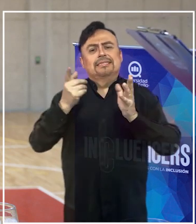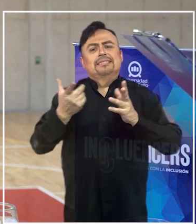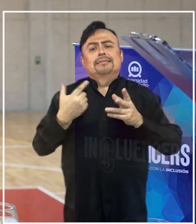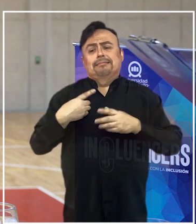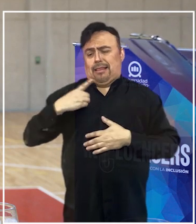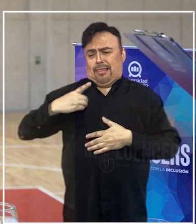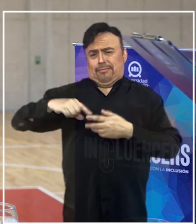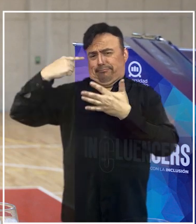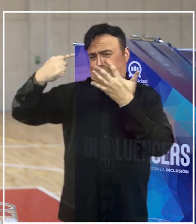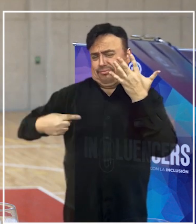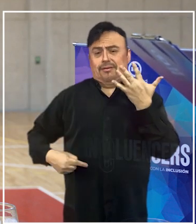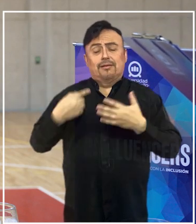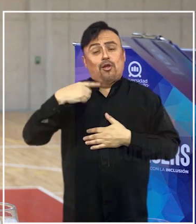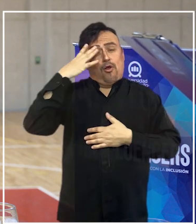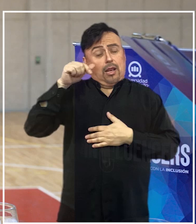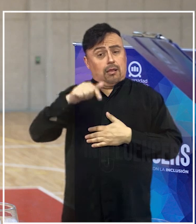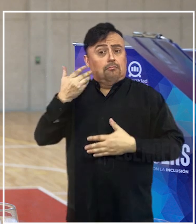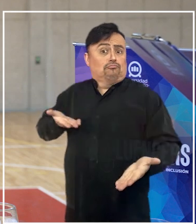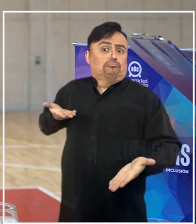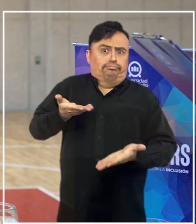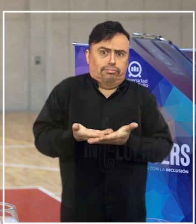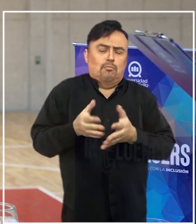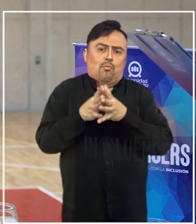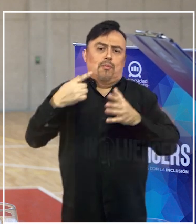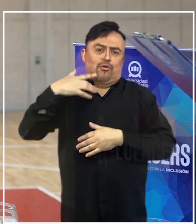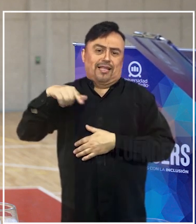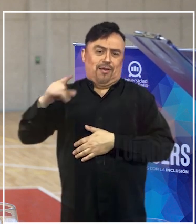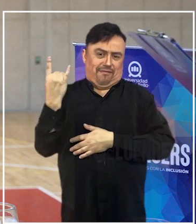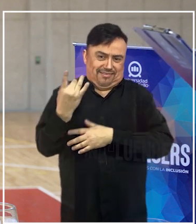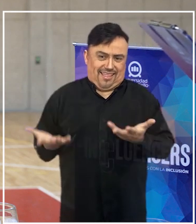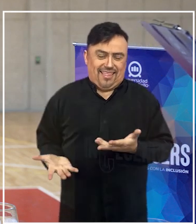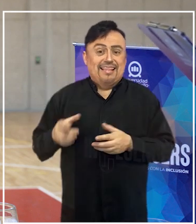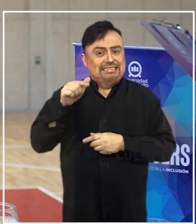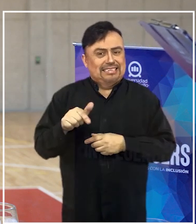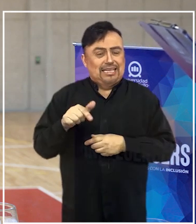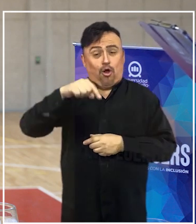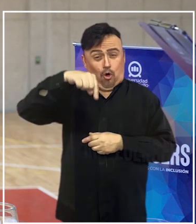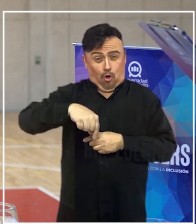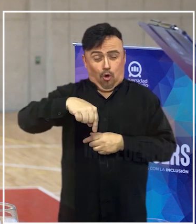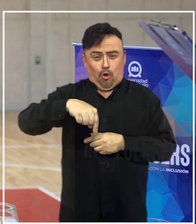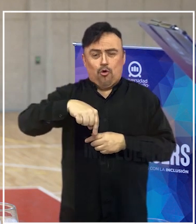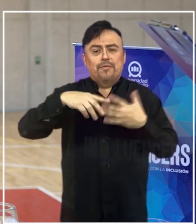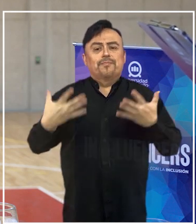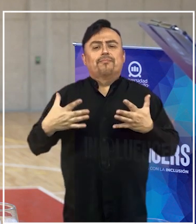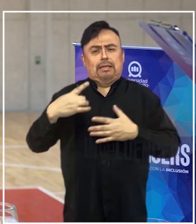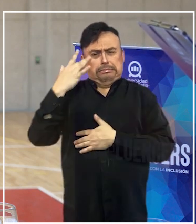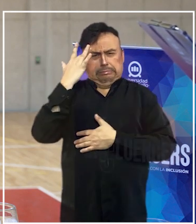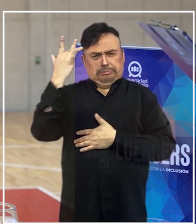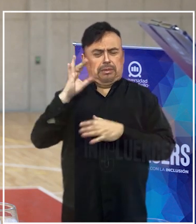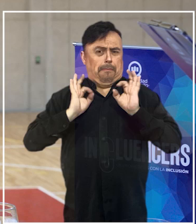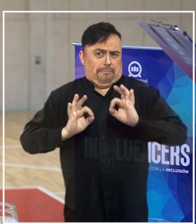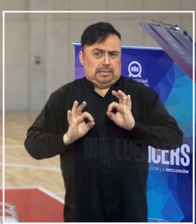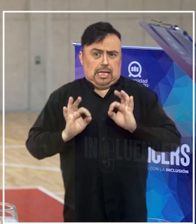disciplinas. Creo que ahí hay un aporte importante y hay que tener muy presente que hoy los especialistas que